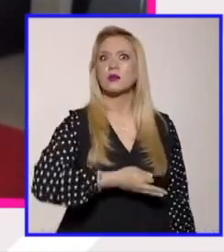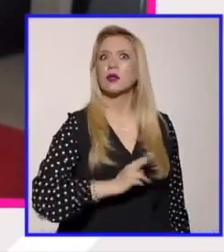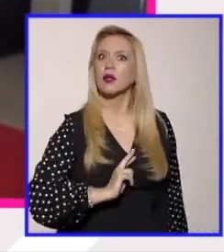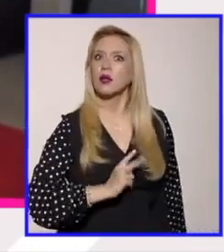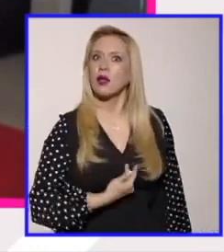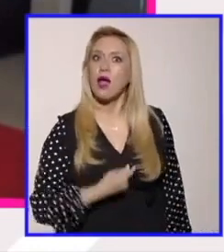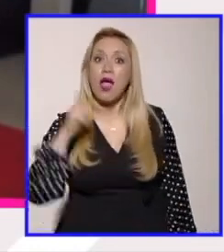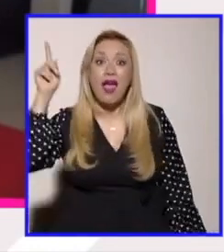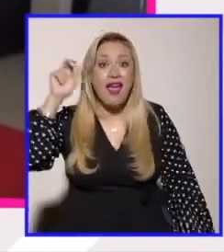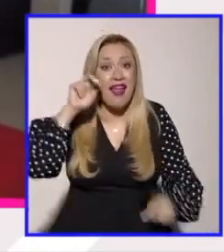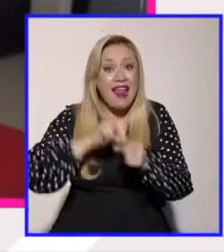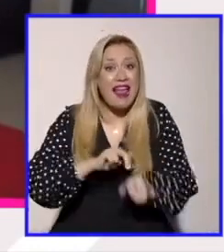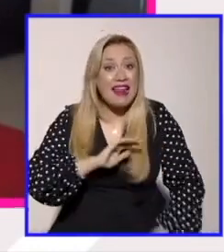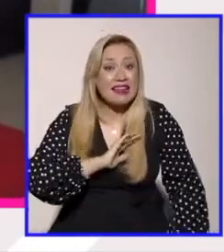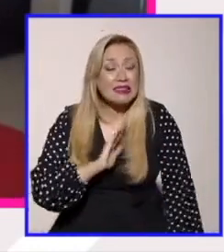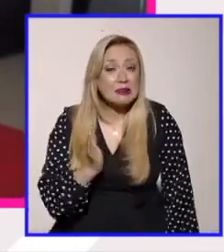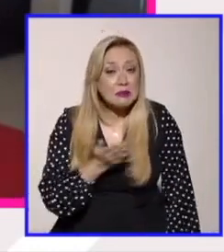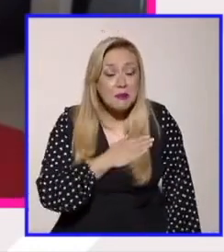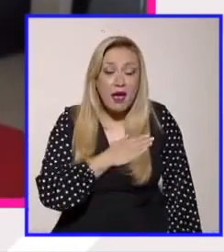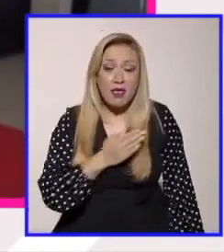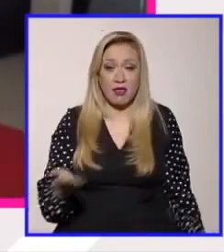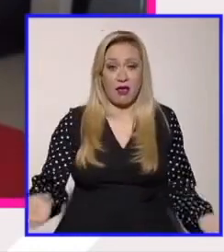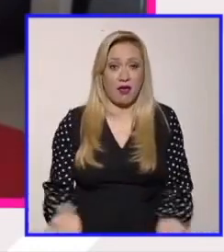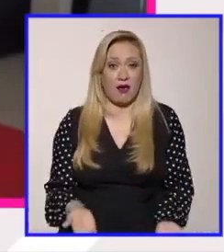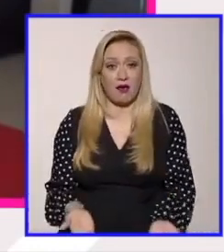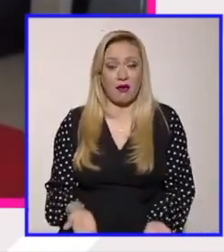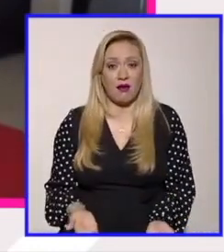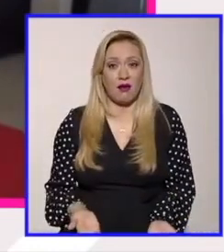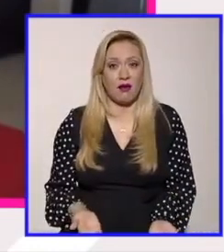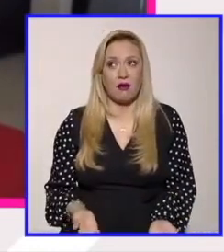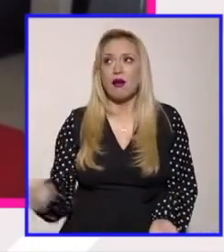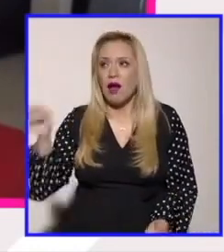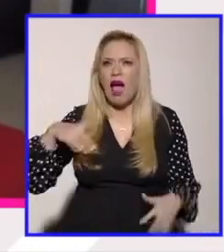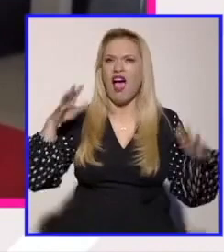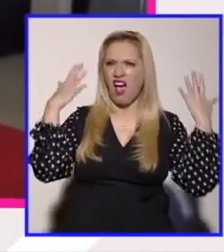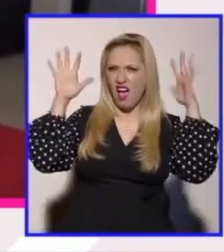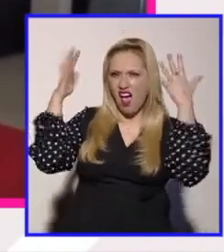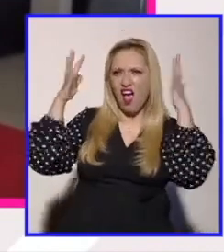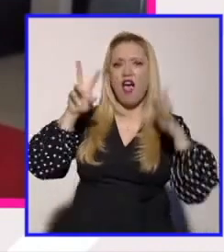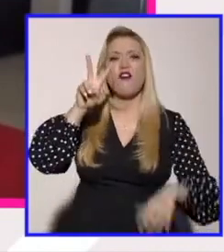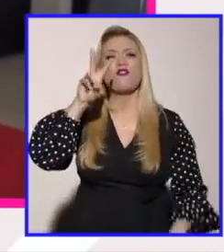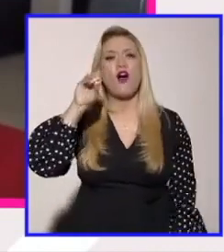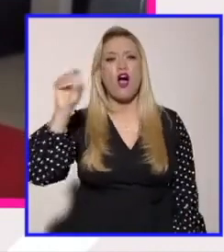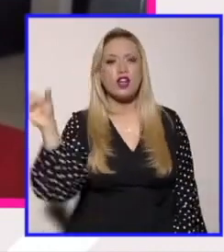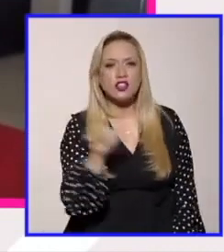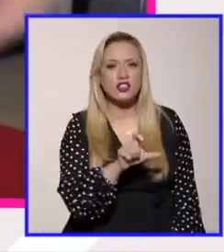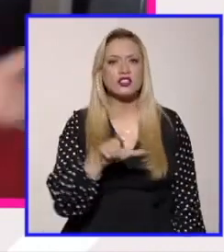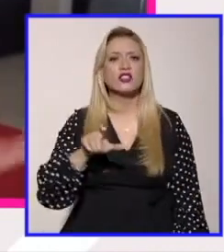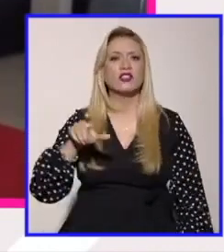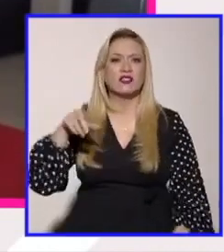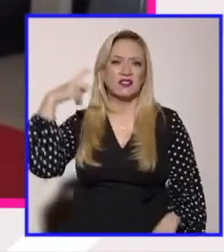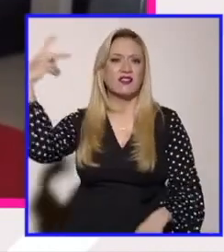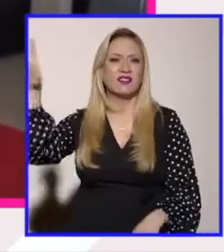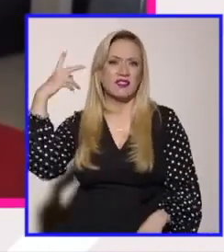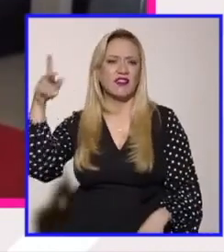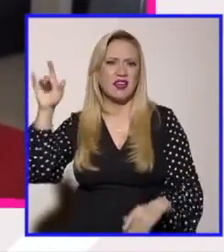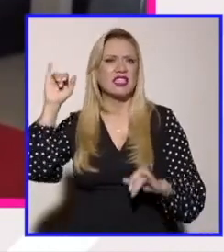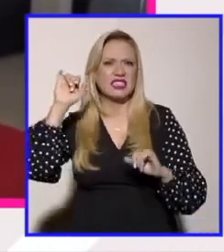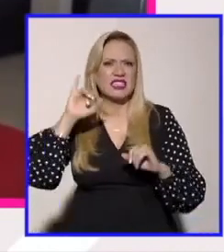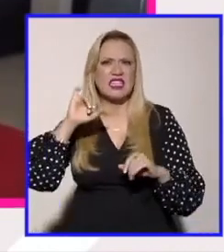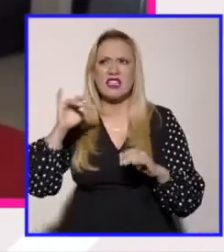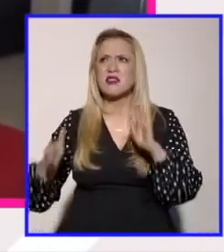muy sabido estas mismas personas luego celebran que los partidos de ultraderecha Vox y estas personas vayan al 8M